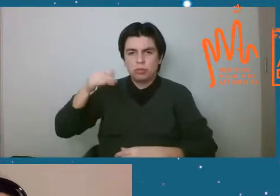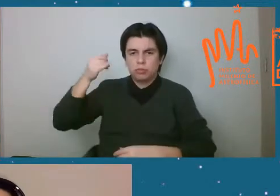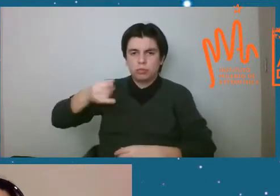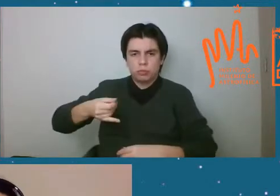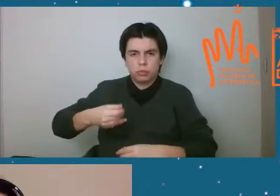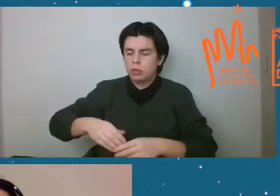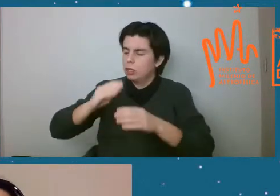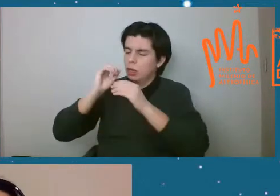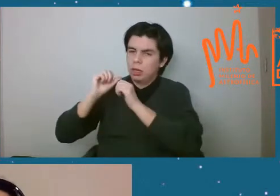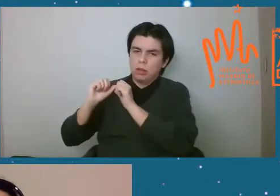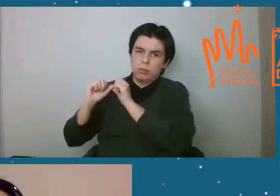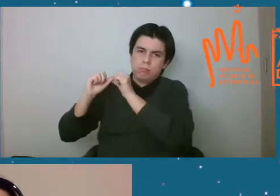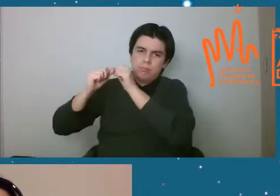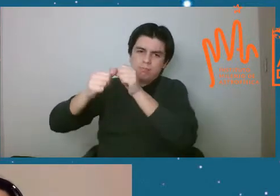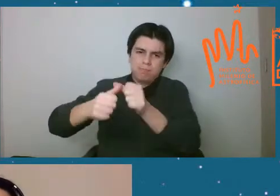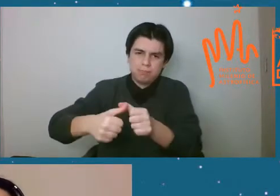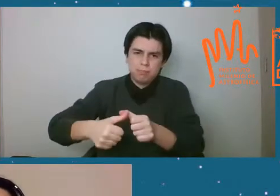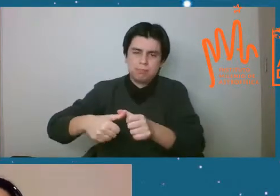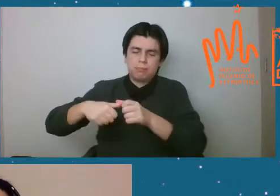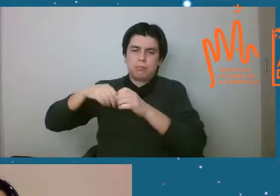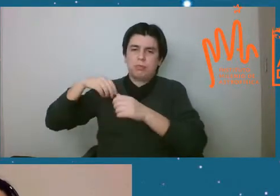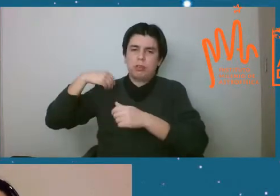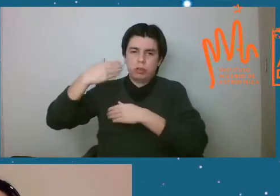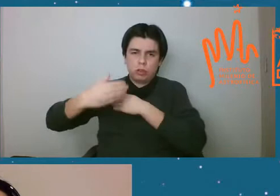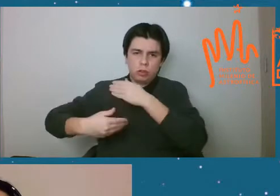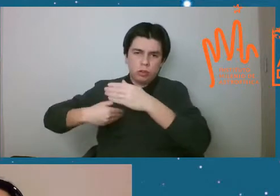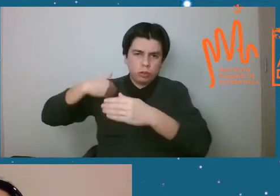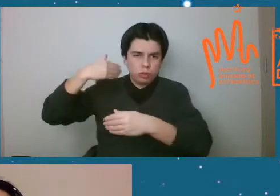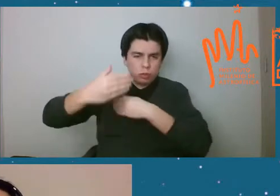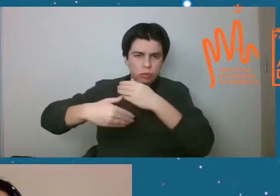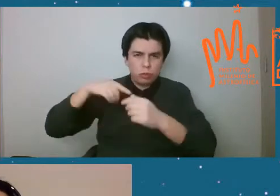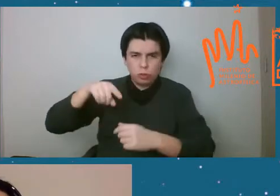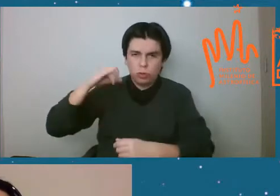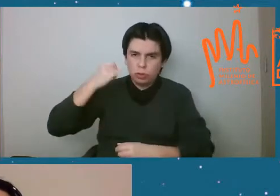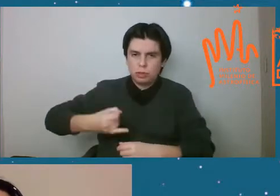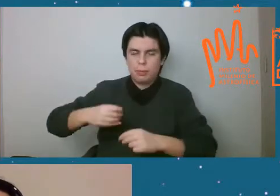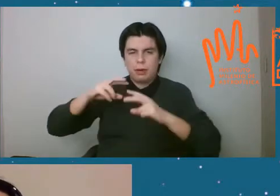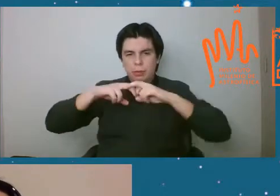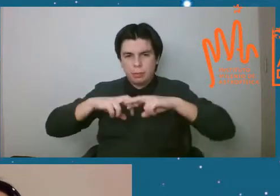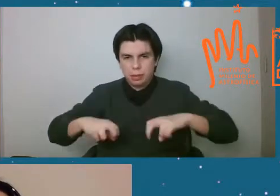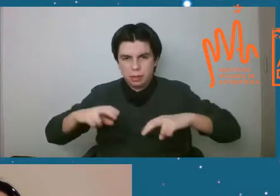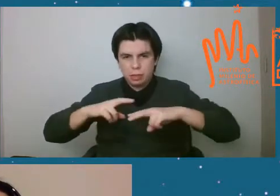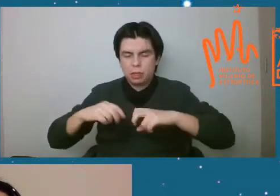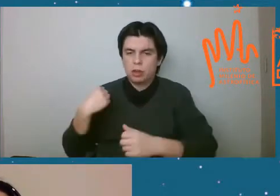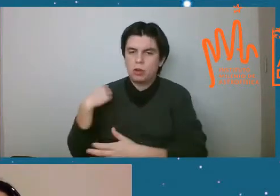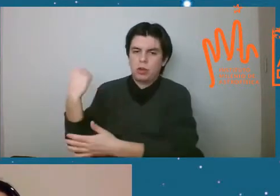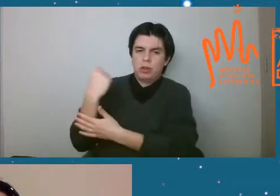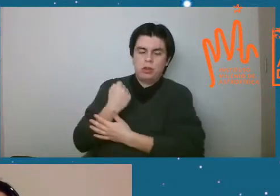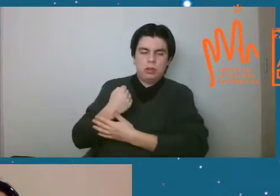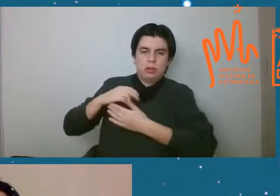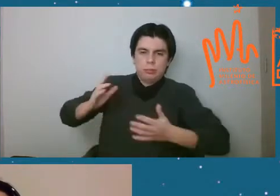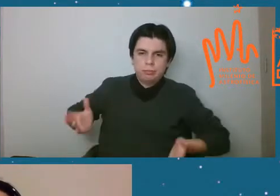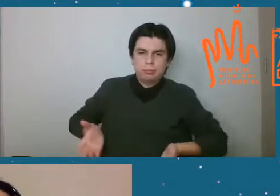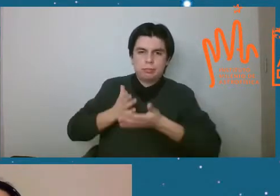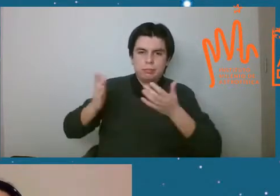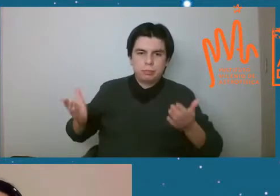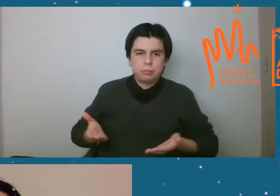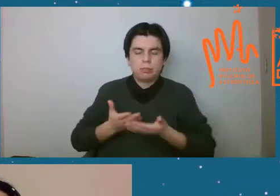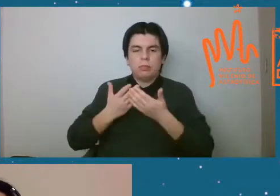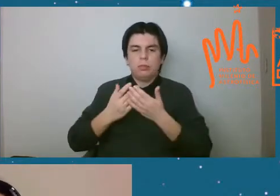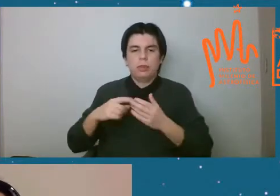los días del asteroide que hemos celebrado. De hecho, tú eres otra de las investigadoras que nos impulsó a celebrar